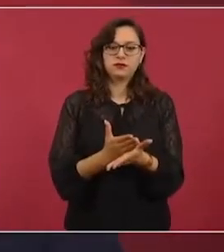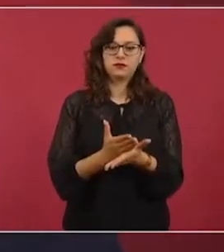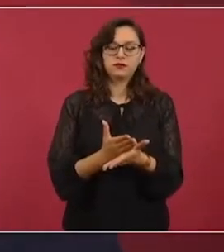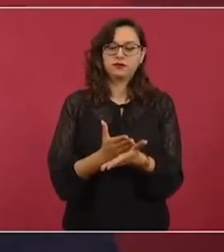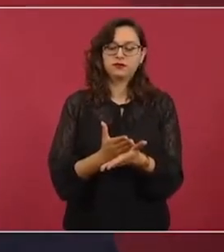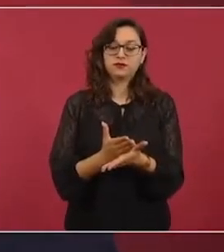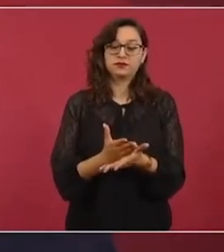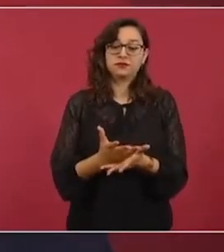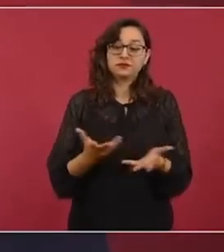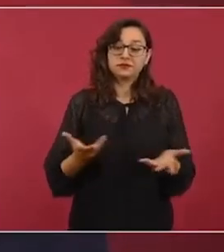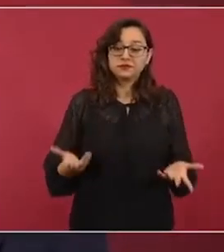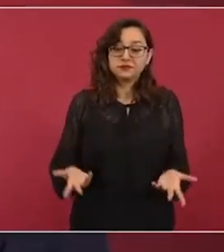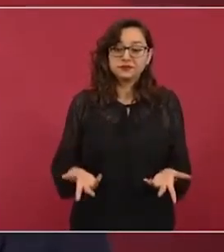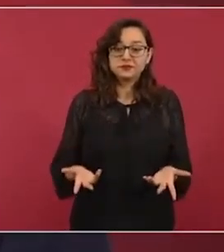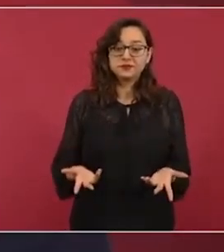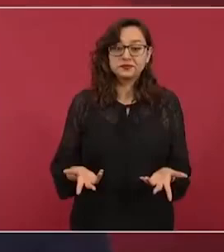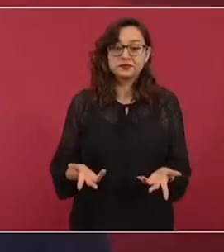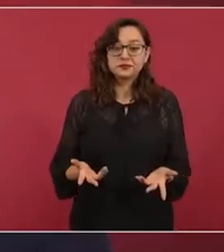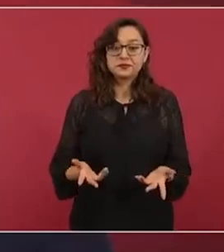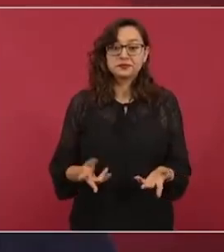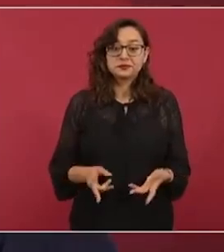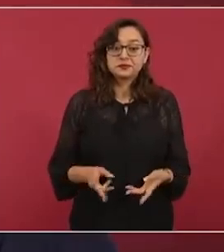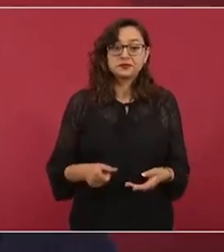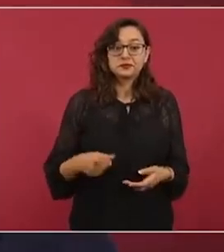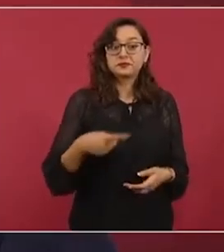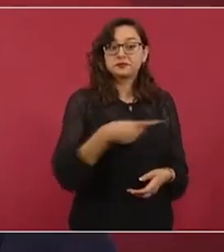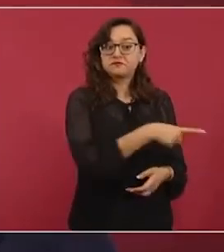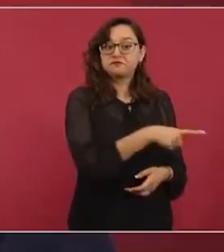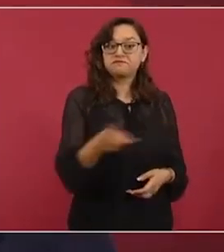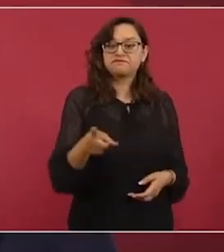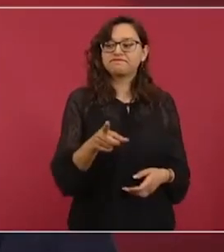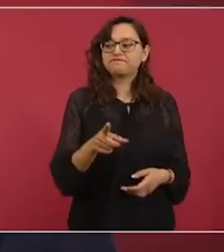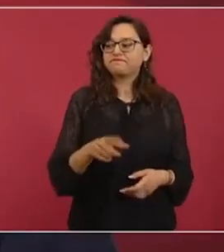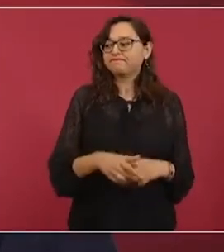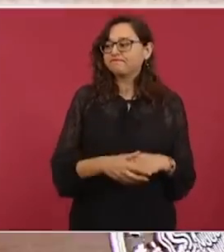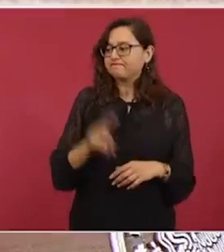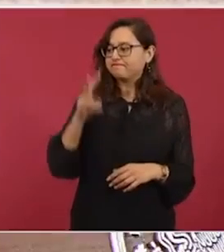Cuesta mucho que lo reconozcan nuestros adversarios,